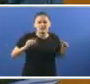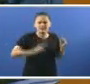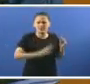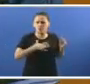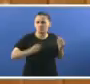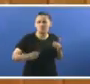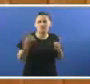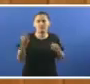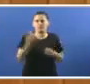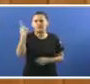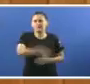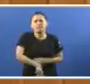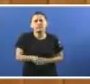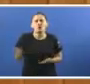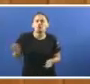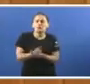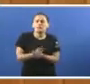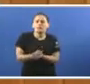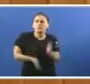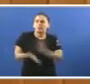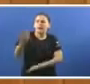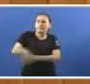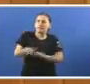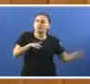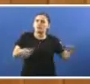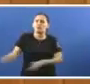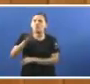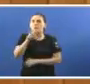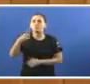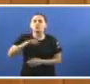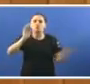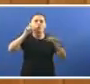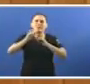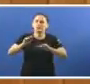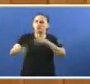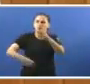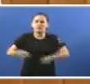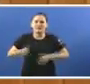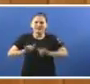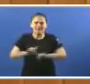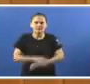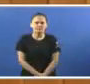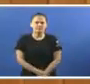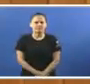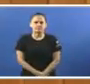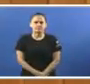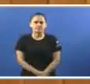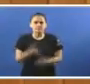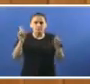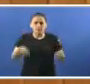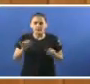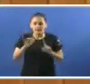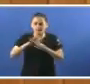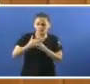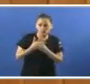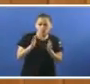Que se ven obrigadas unha vez máis a salir a rúa Porque vostedes non atenden as súas reclamacións Temos a situación